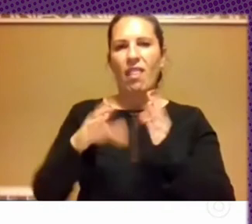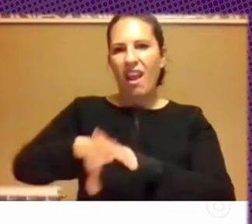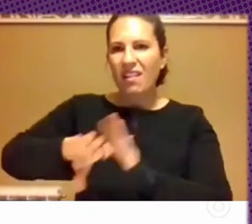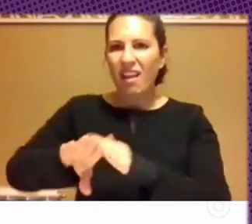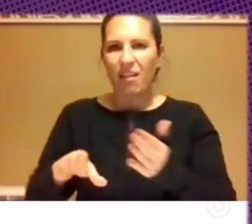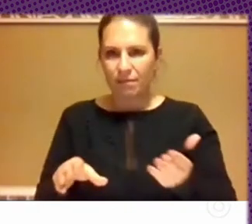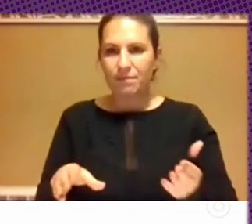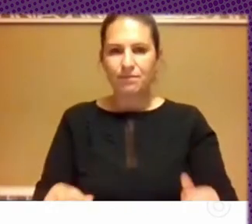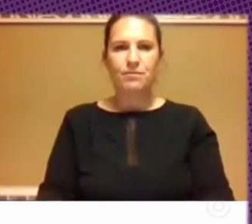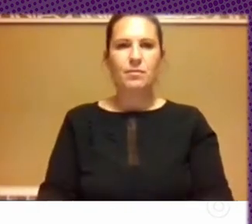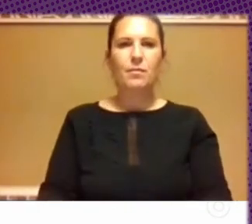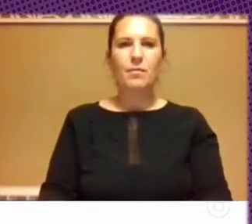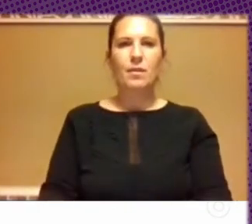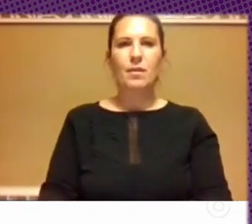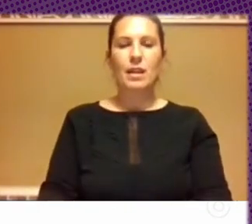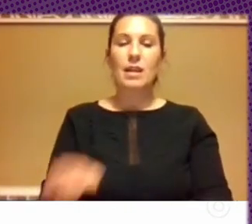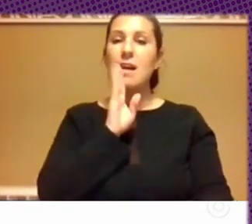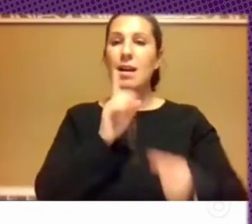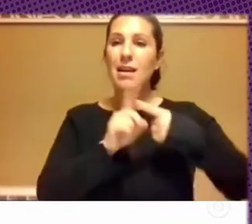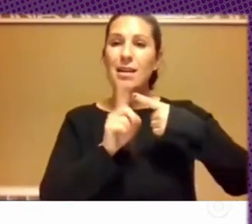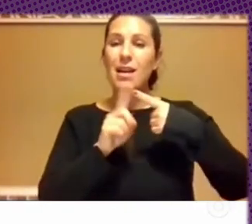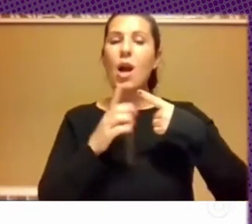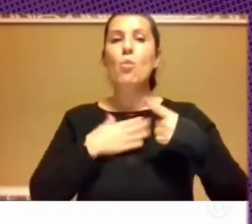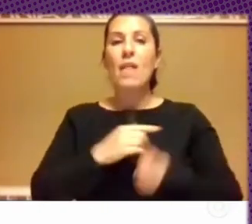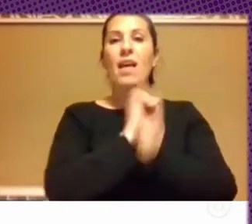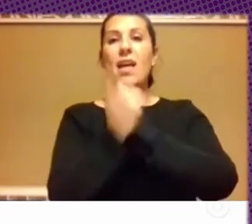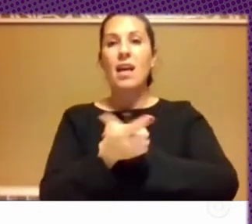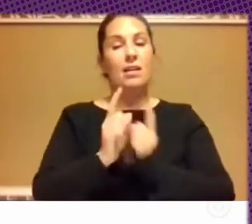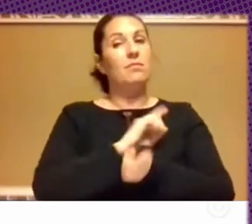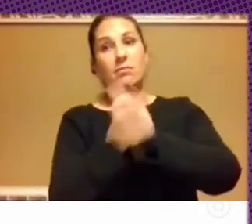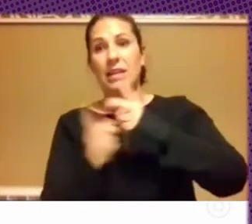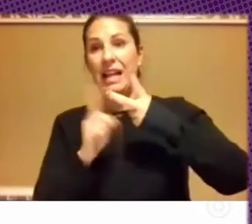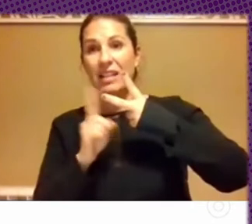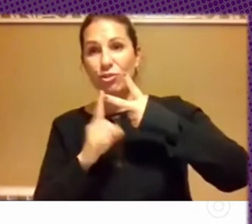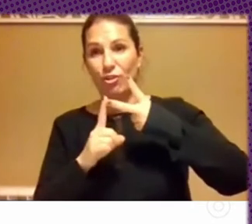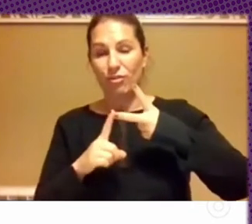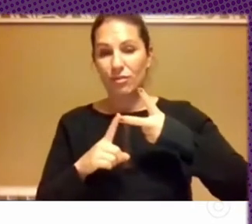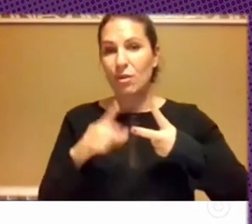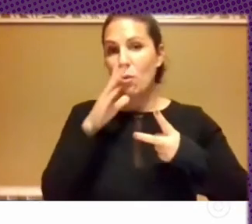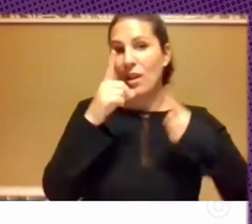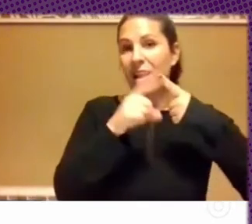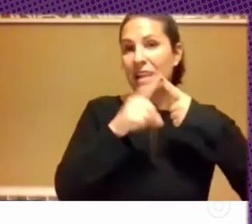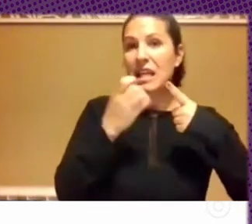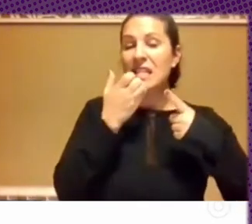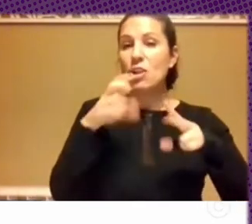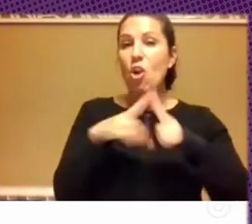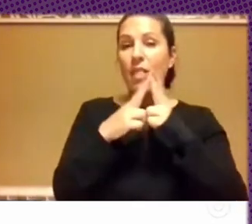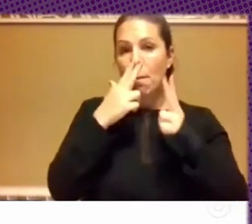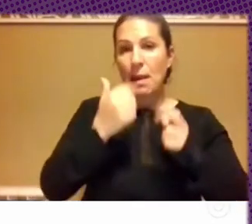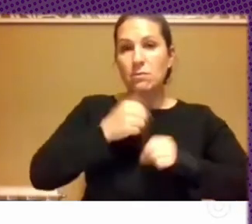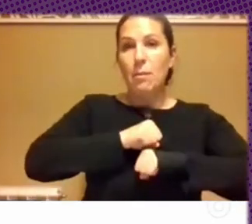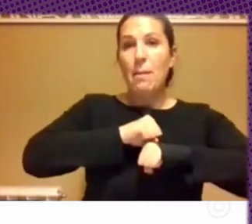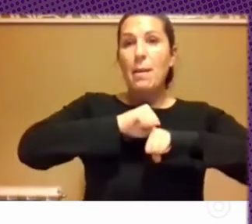interesante que las coyunturas pueden convertirse en casos, ¿no? Porque la coyuntura conforme va consolidando efectos sociales en el